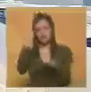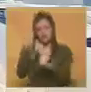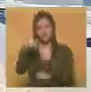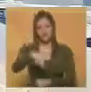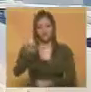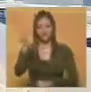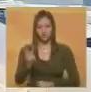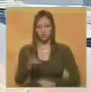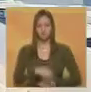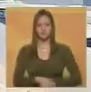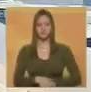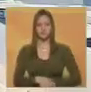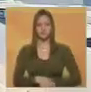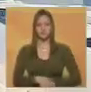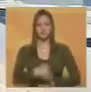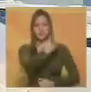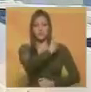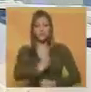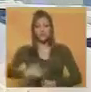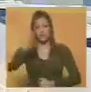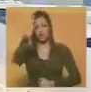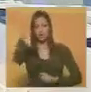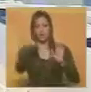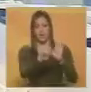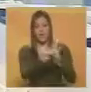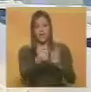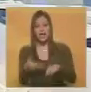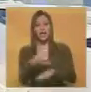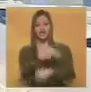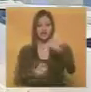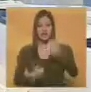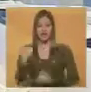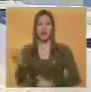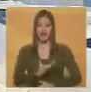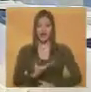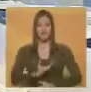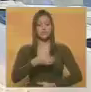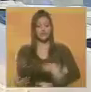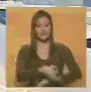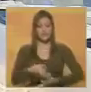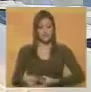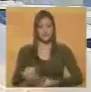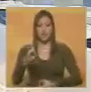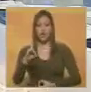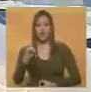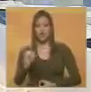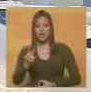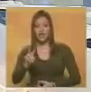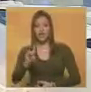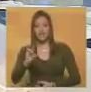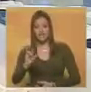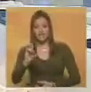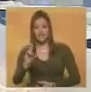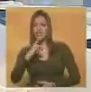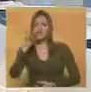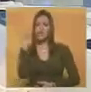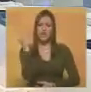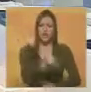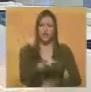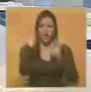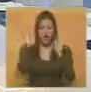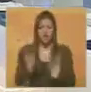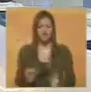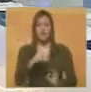El presidente del Consejo Legislativo de Baruta y precandidato a la alcaldía de ese municipio, David Uzcategui, denunció que según cifras